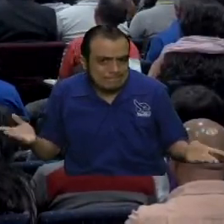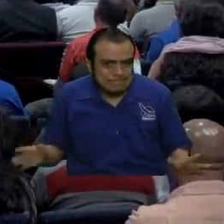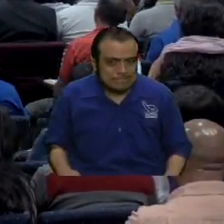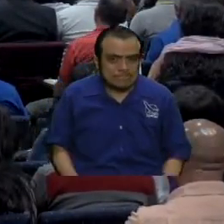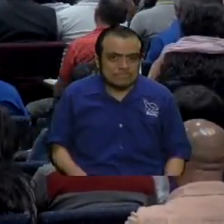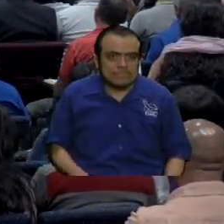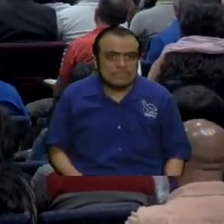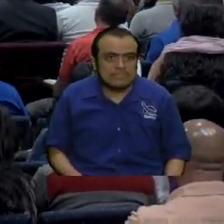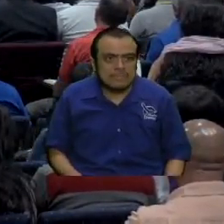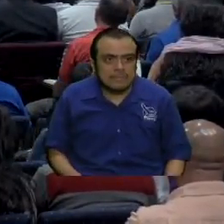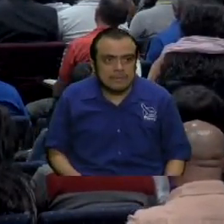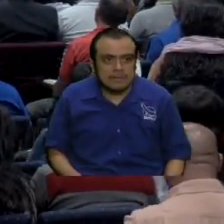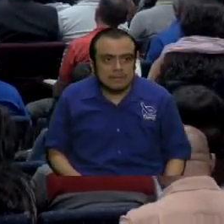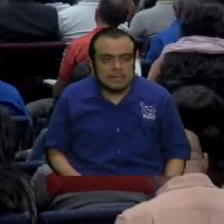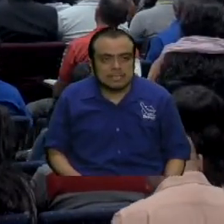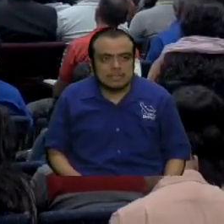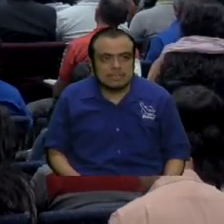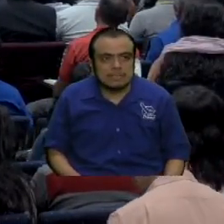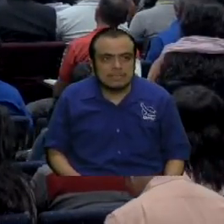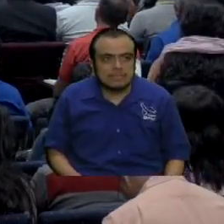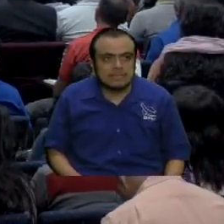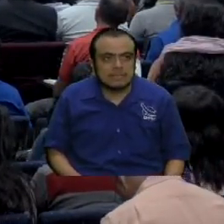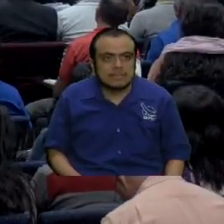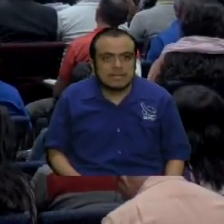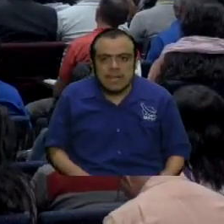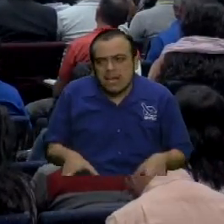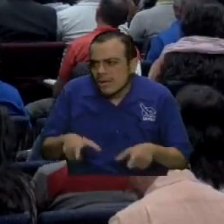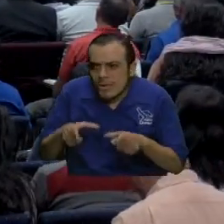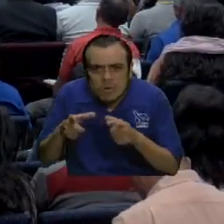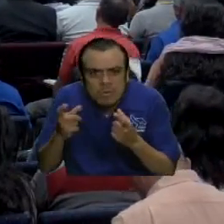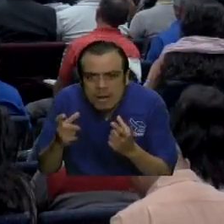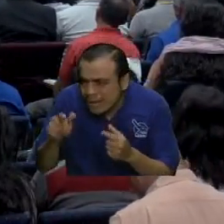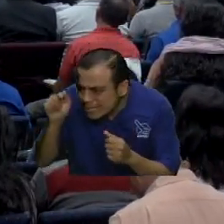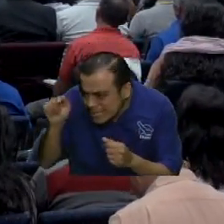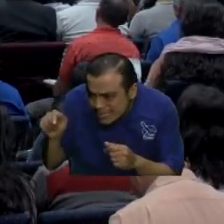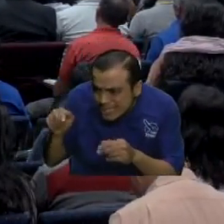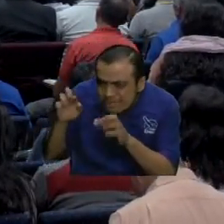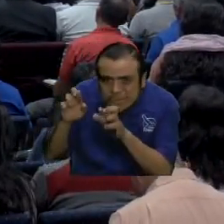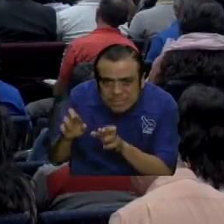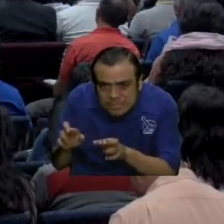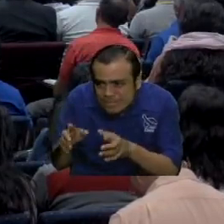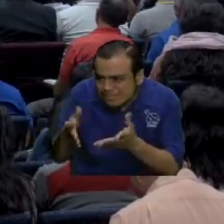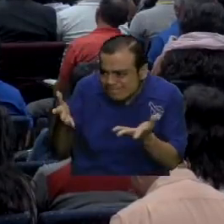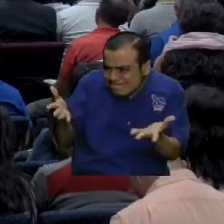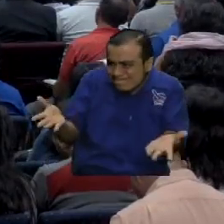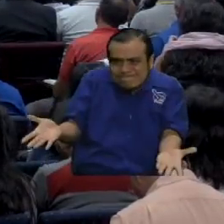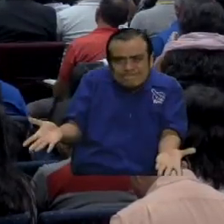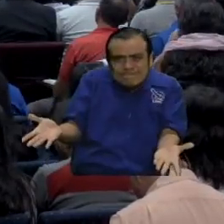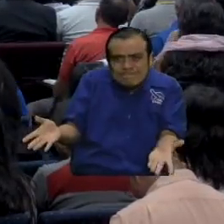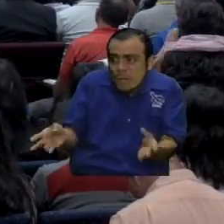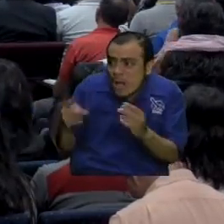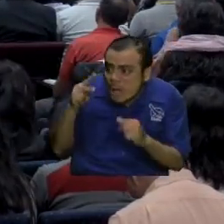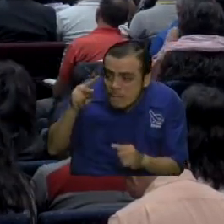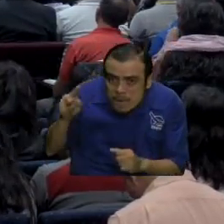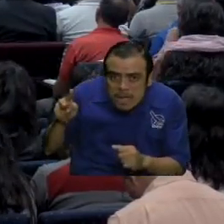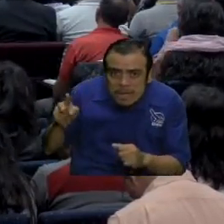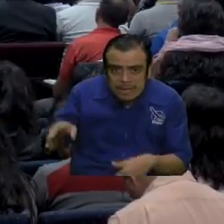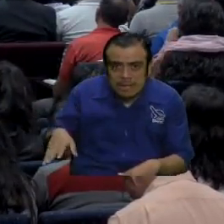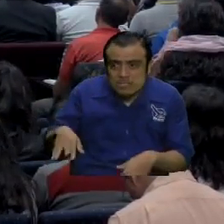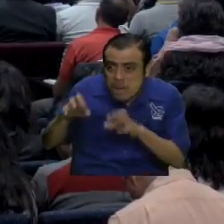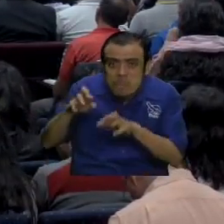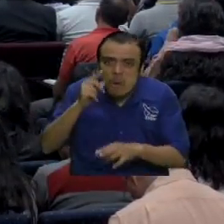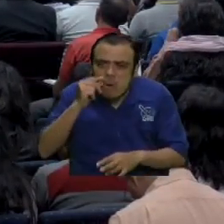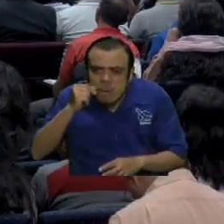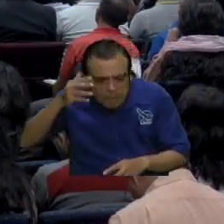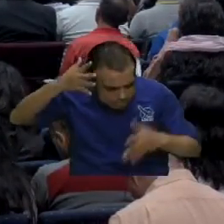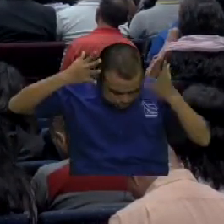No, de veras, yo no sé si usted lo ha visto. Pero ¿cómo es posible que esta gente traslade esa imagen a los demás? ¿Por qué lo están trasladando? ¿Sabe